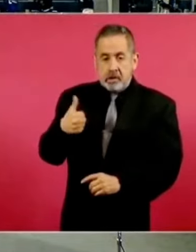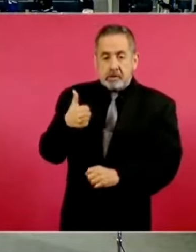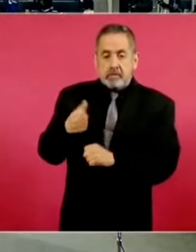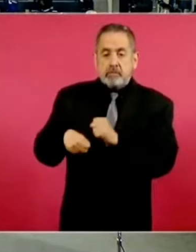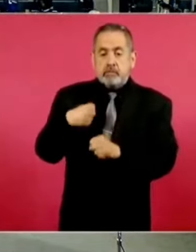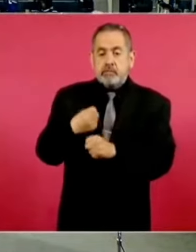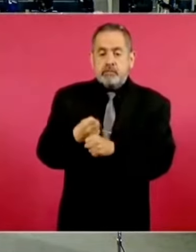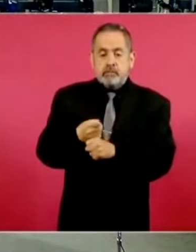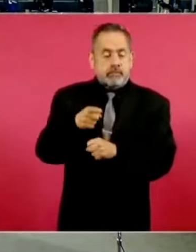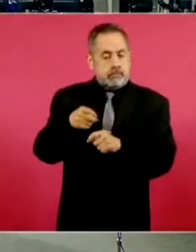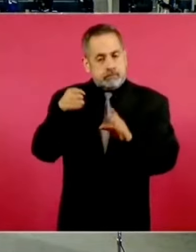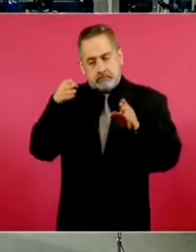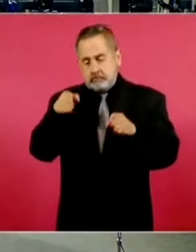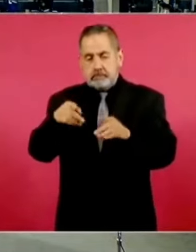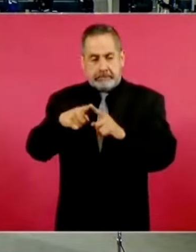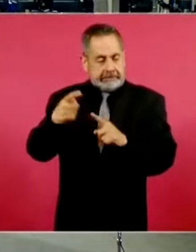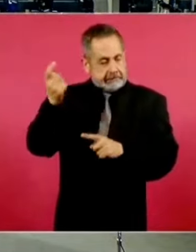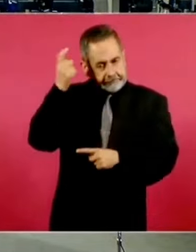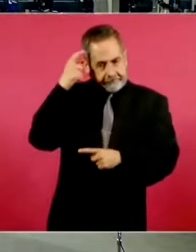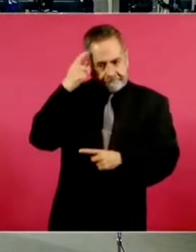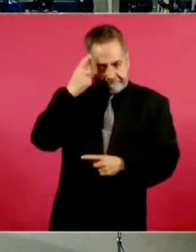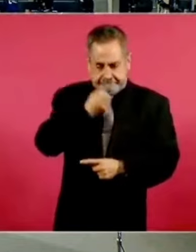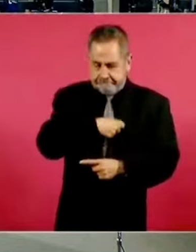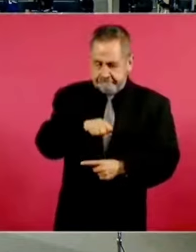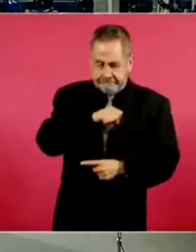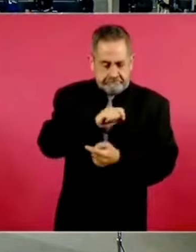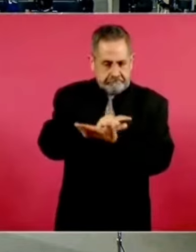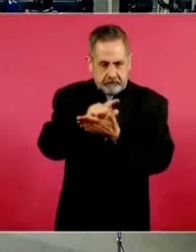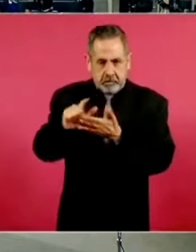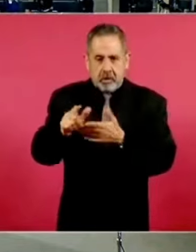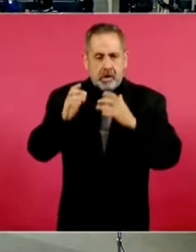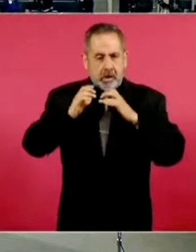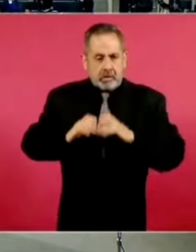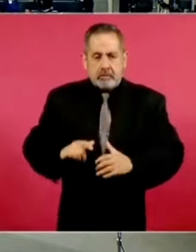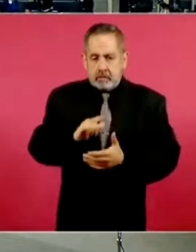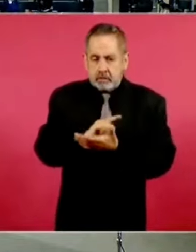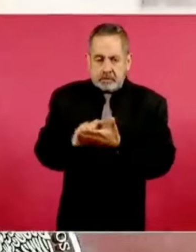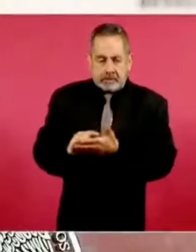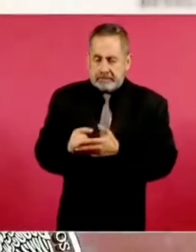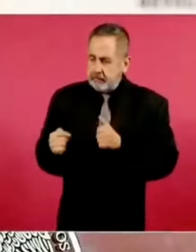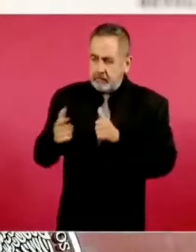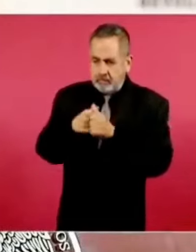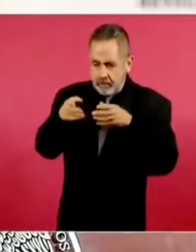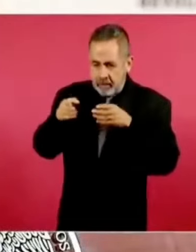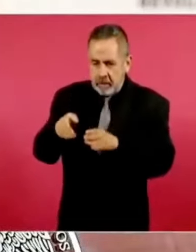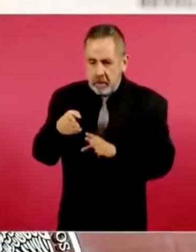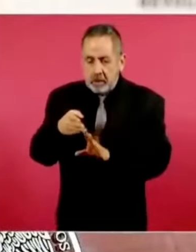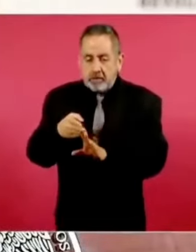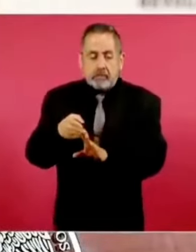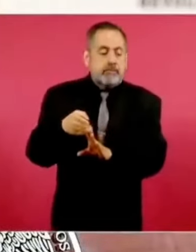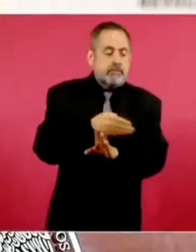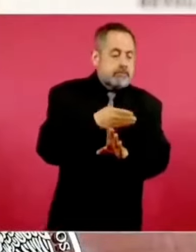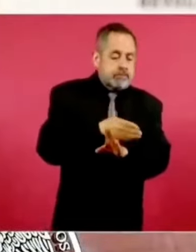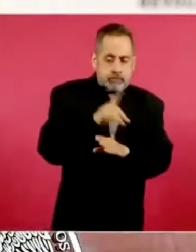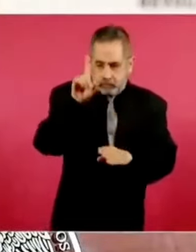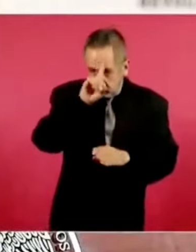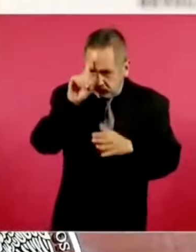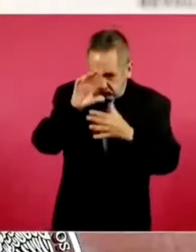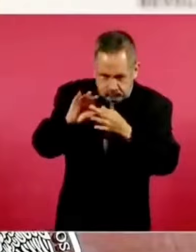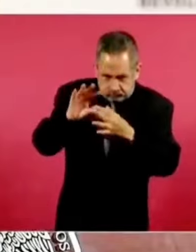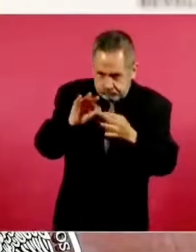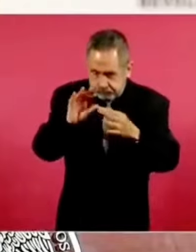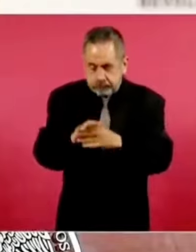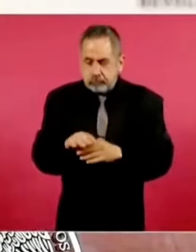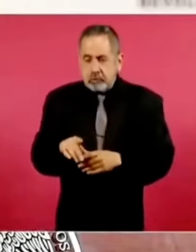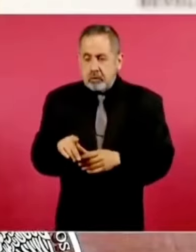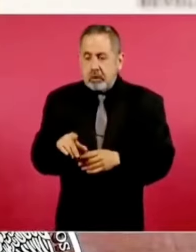salud mental se ha caracterizado desde el primer día en su trabajo preventivo y ligado a las comunidades. No hay